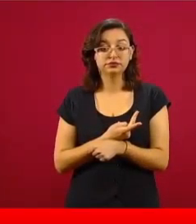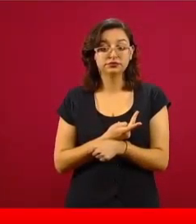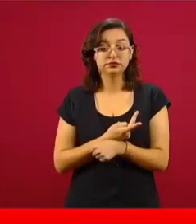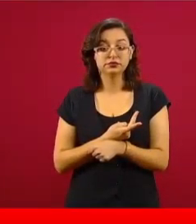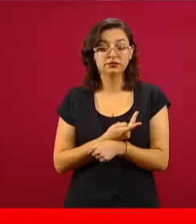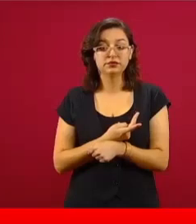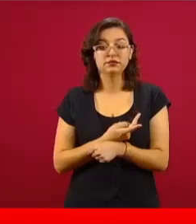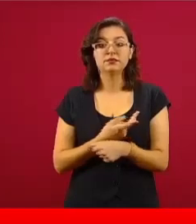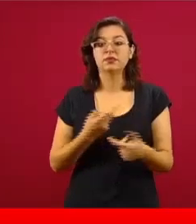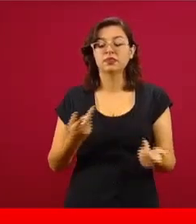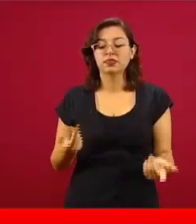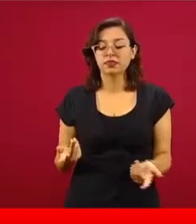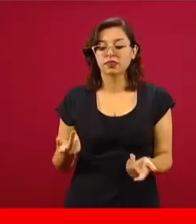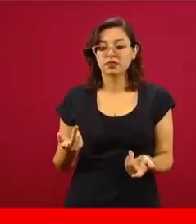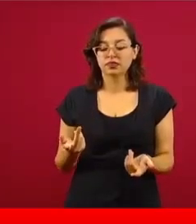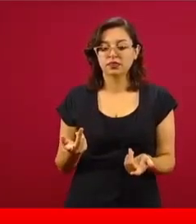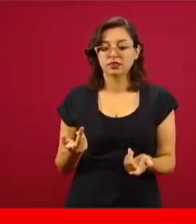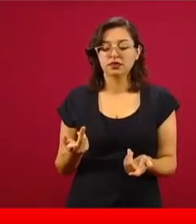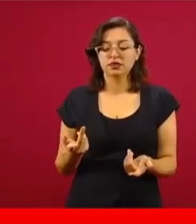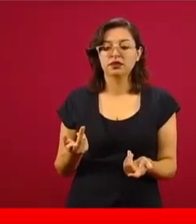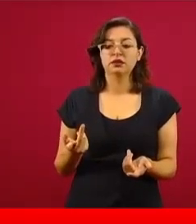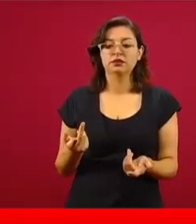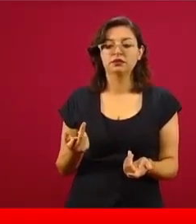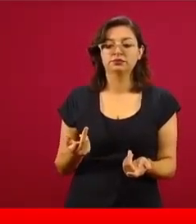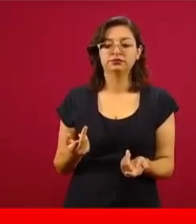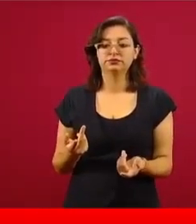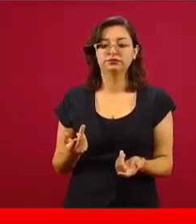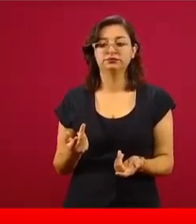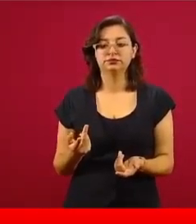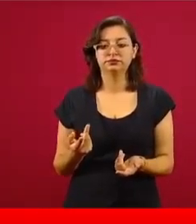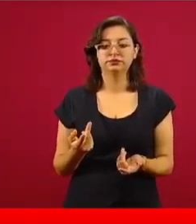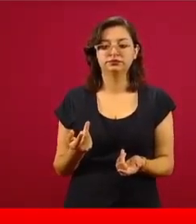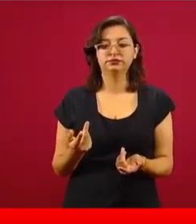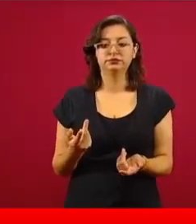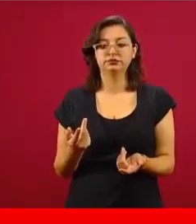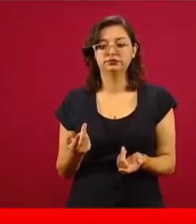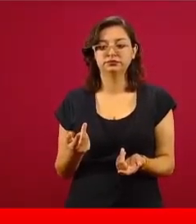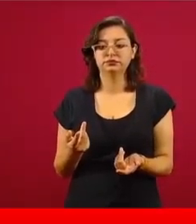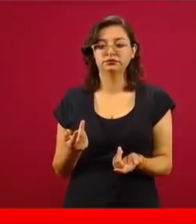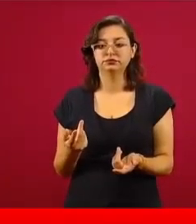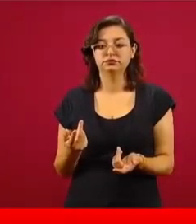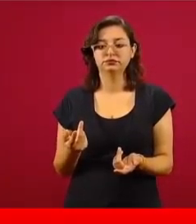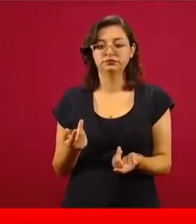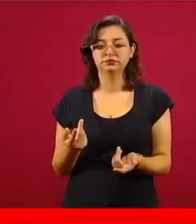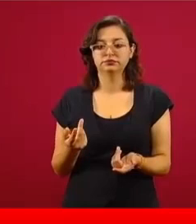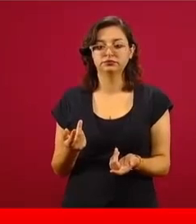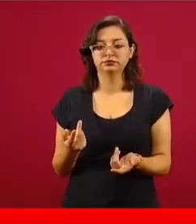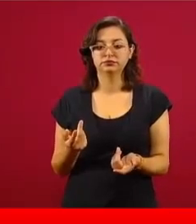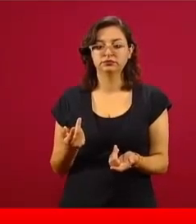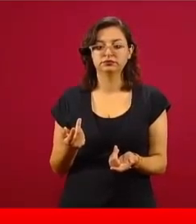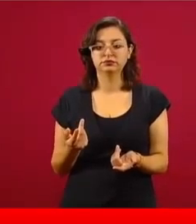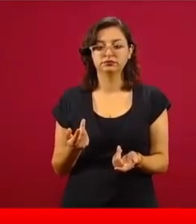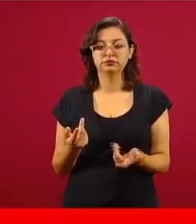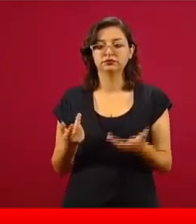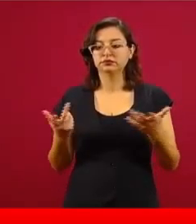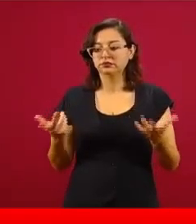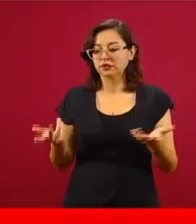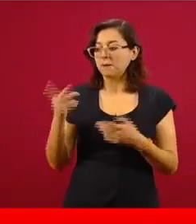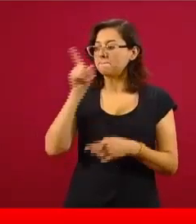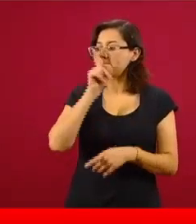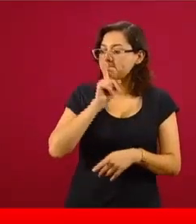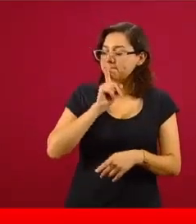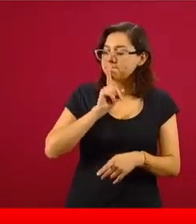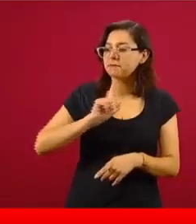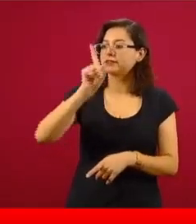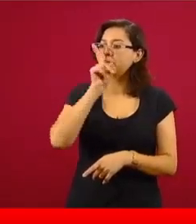intensificación de la diseminación de versiones falsas